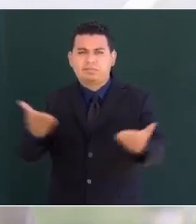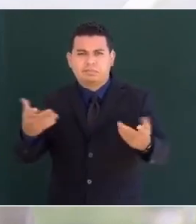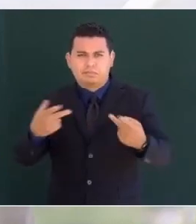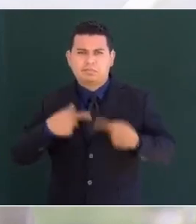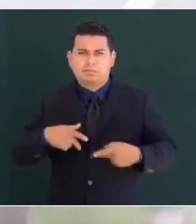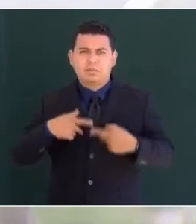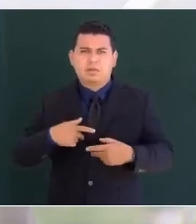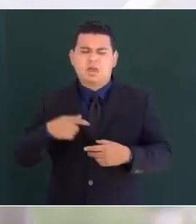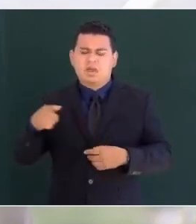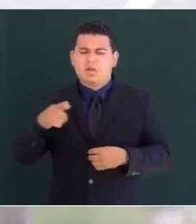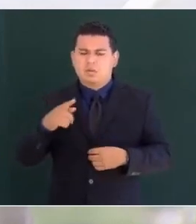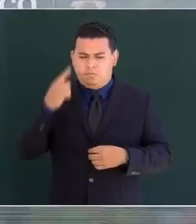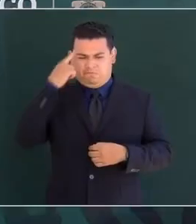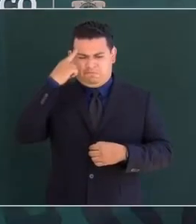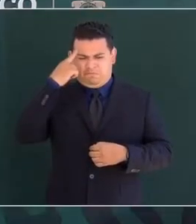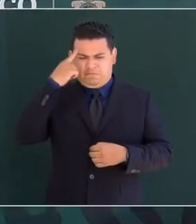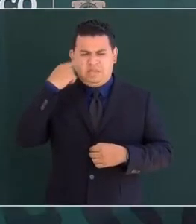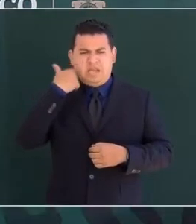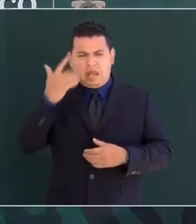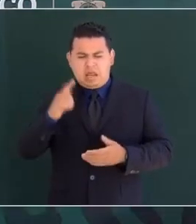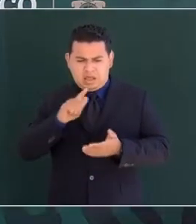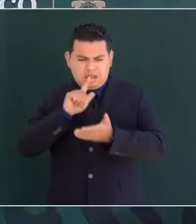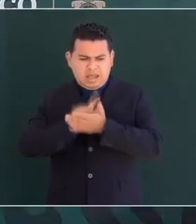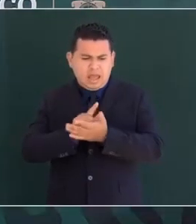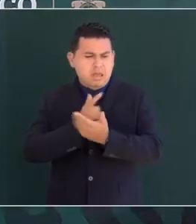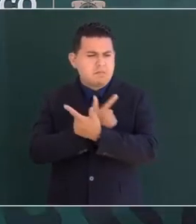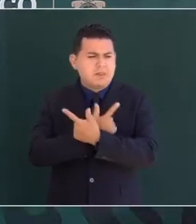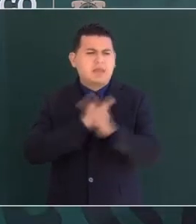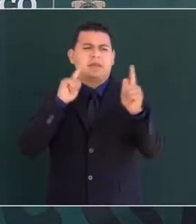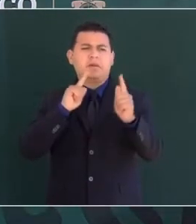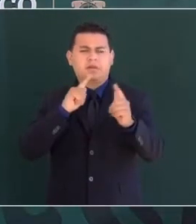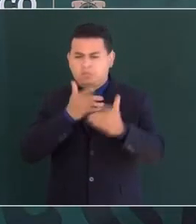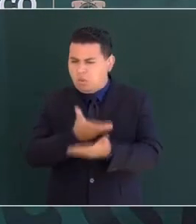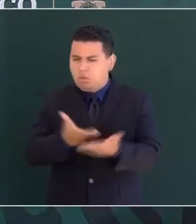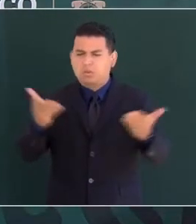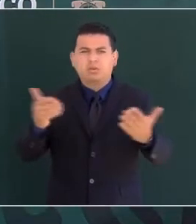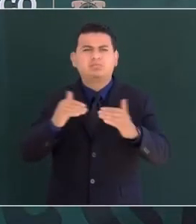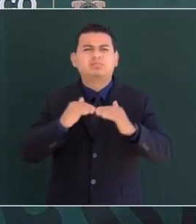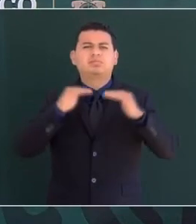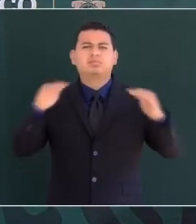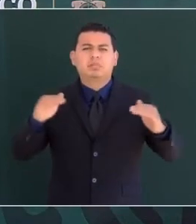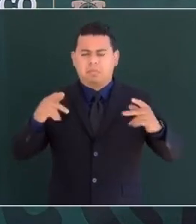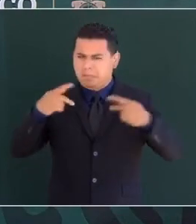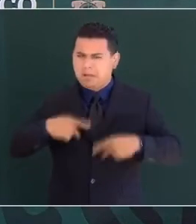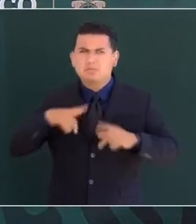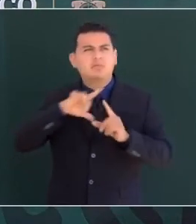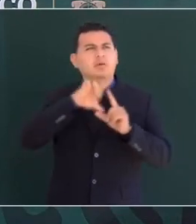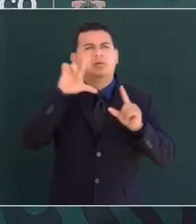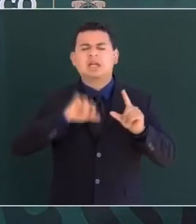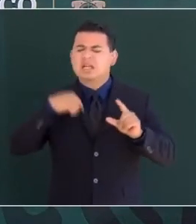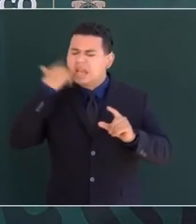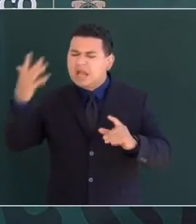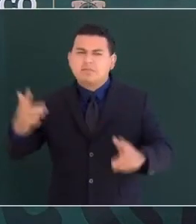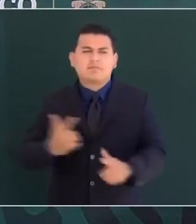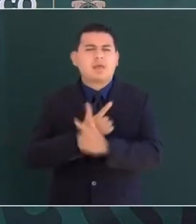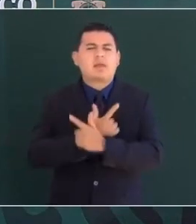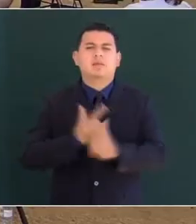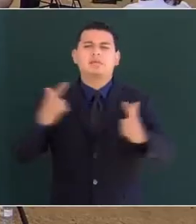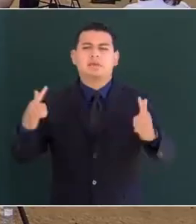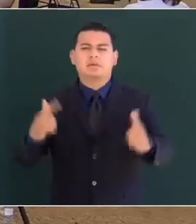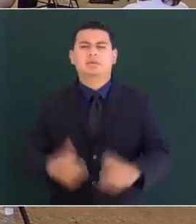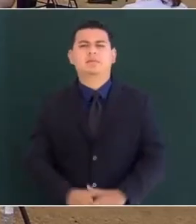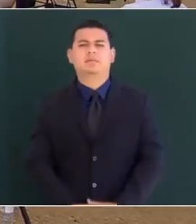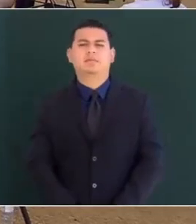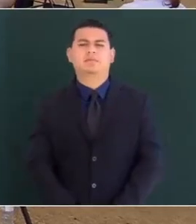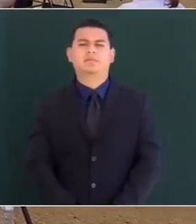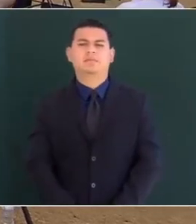propios principios para la independencia y libertad. y para la libertad de la gente de México. Su lema, mi patria